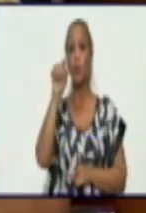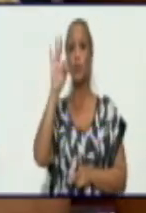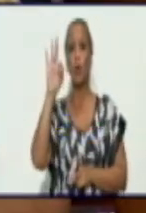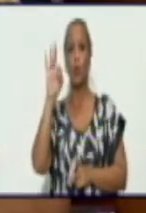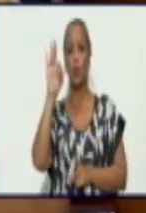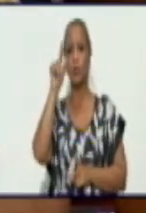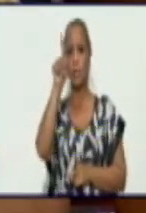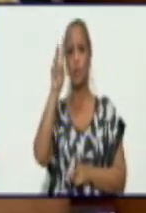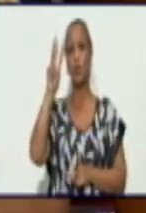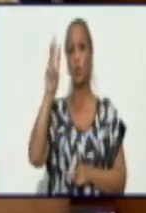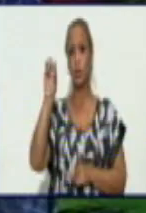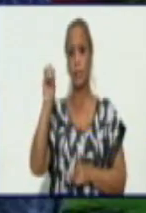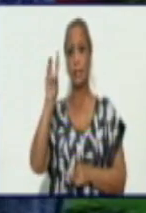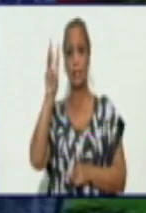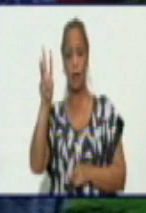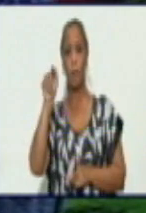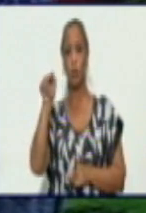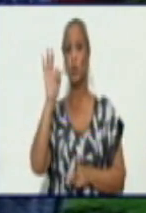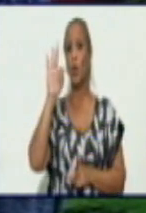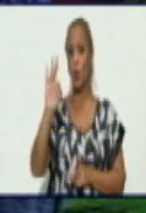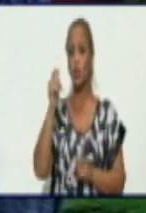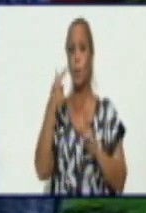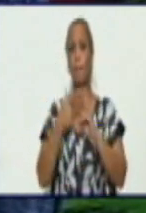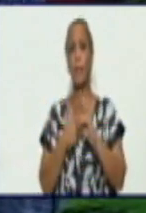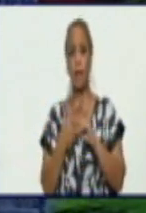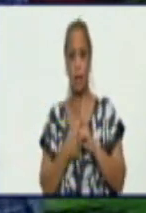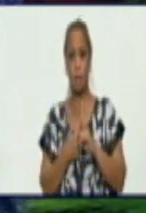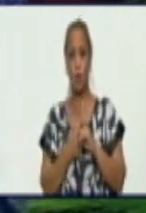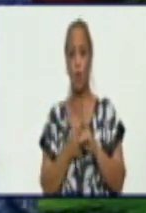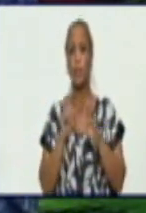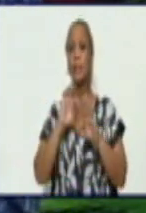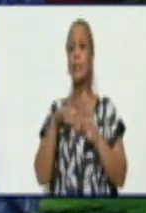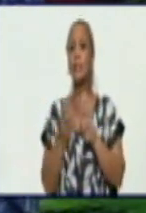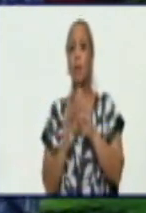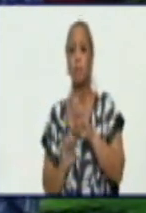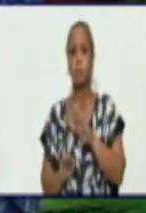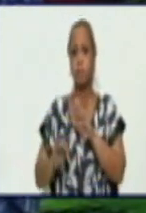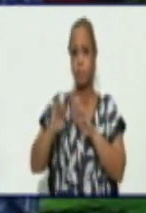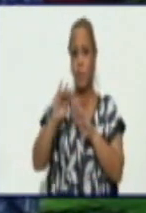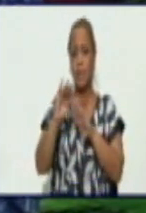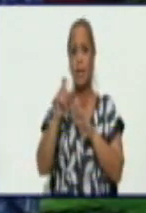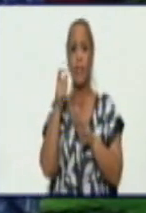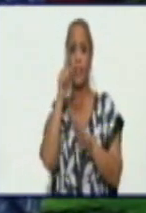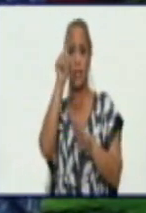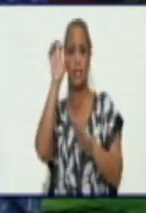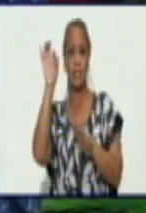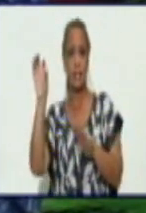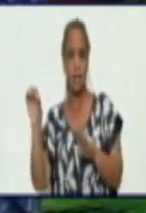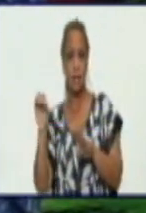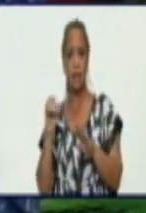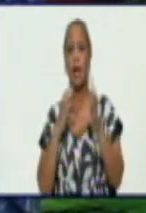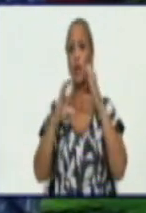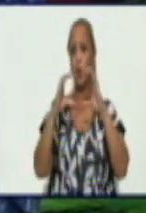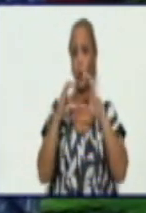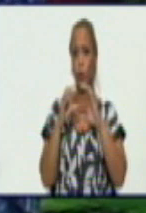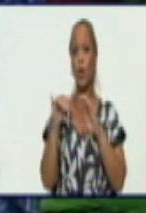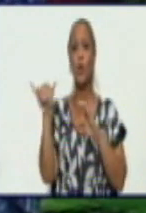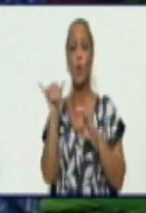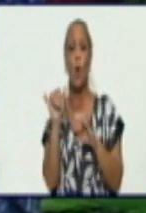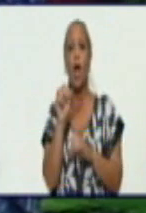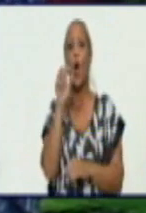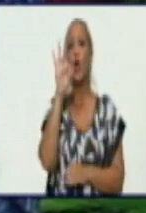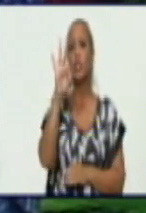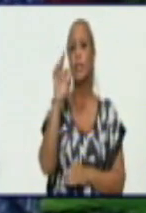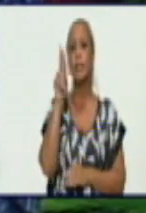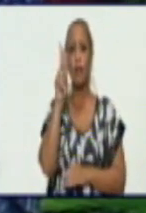semana. Sin embargo, ya pasa del 100, Cautocristo con 82.5